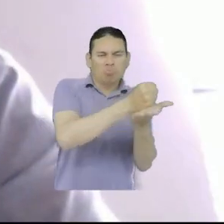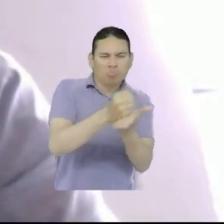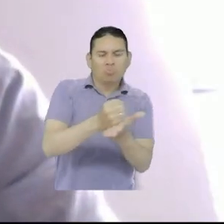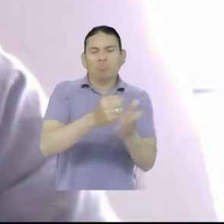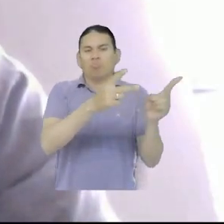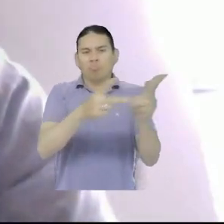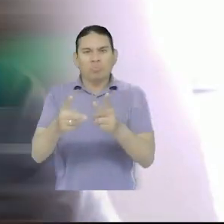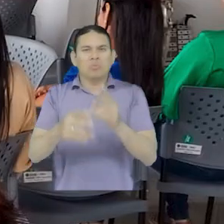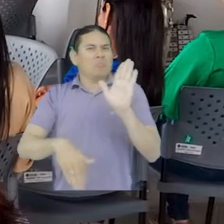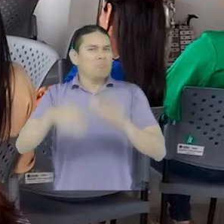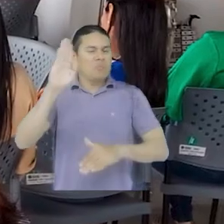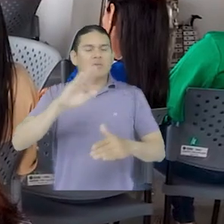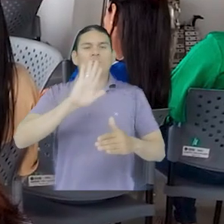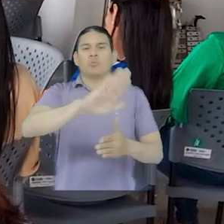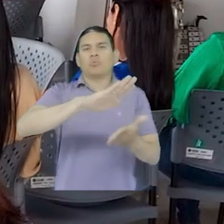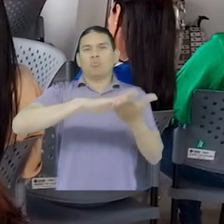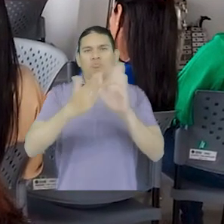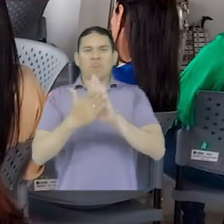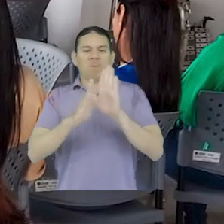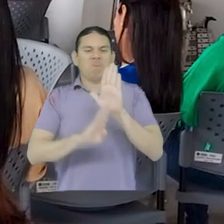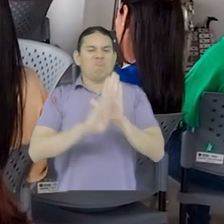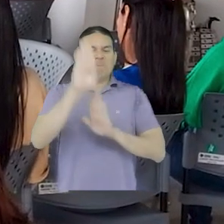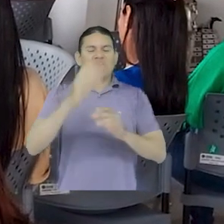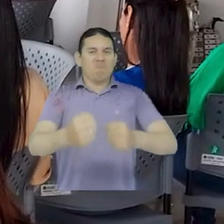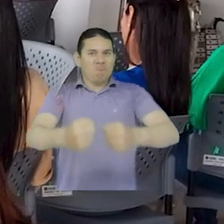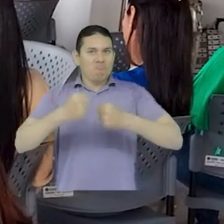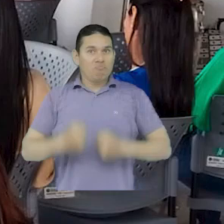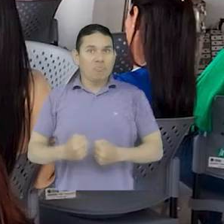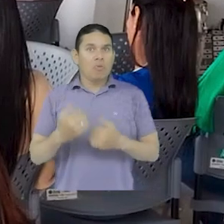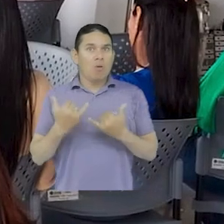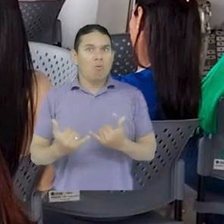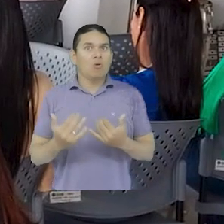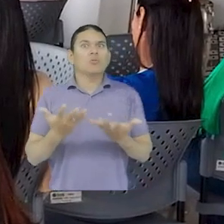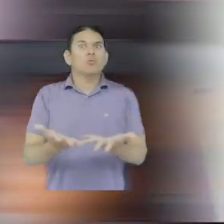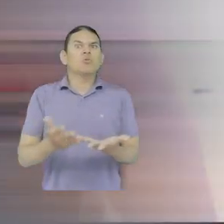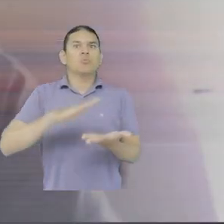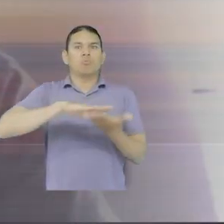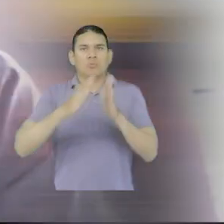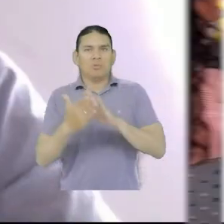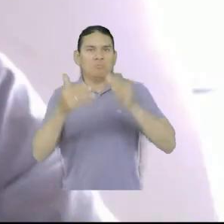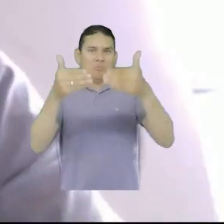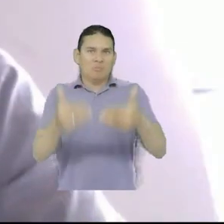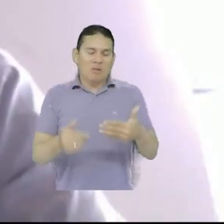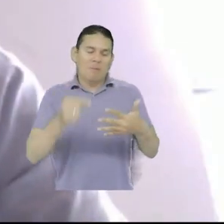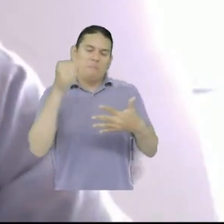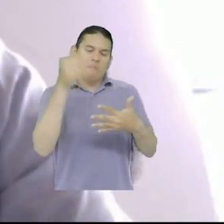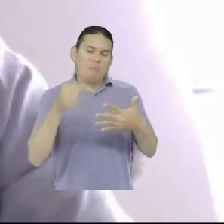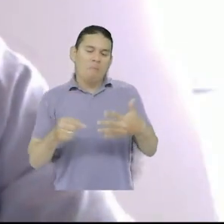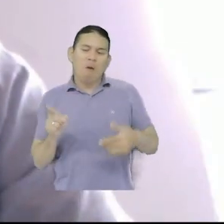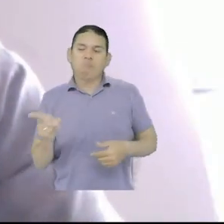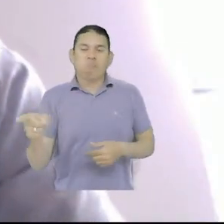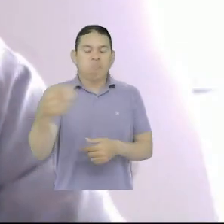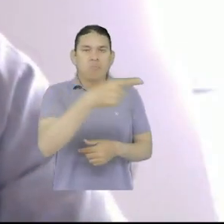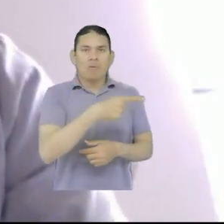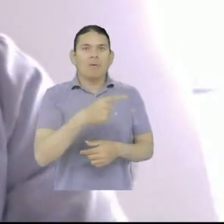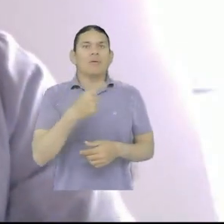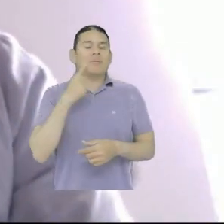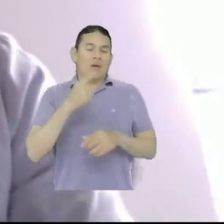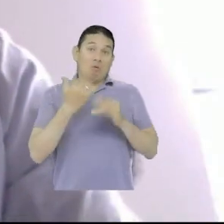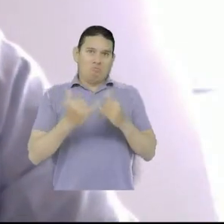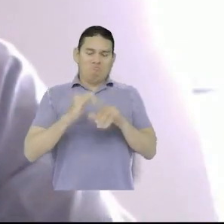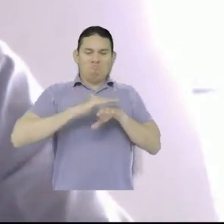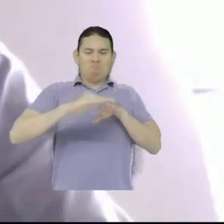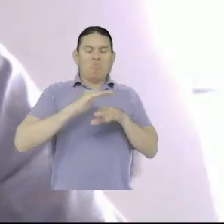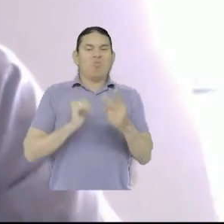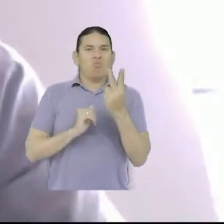el beneficio para la comunidad. En este apartado especial vamos a hablar de la comunidad con discapacidad y su entorno, pero dejemos que sean nuestros